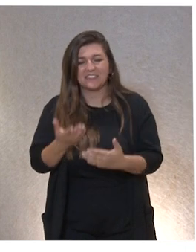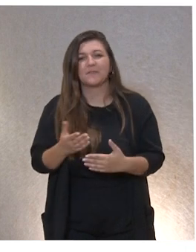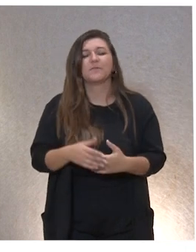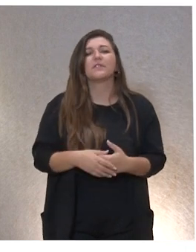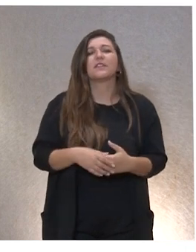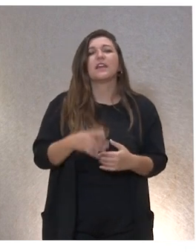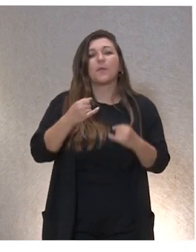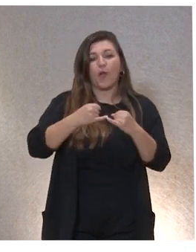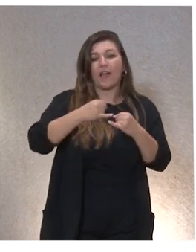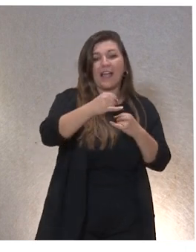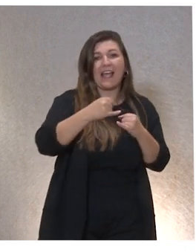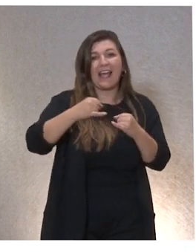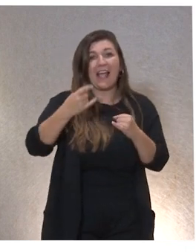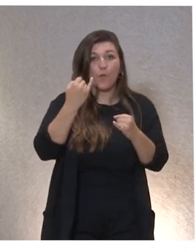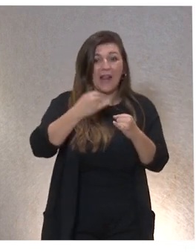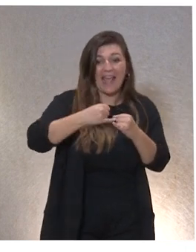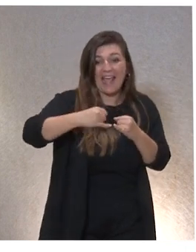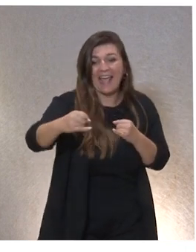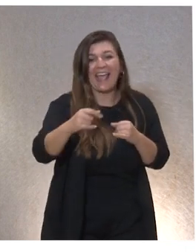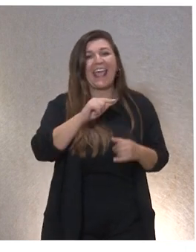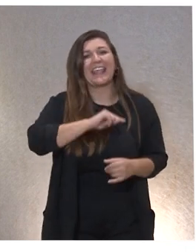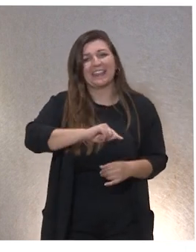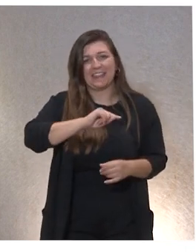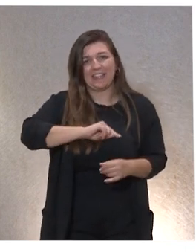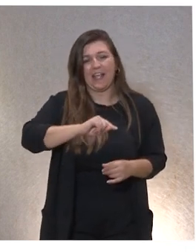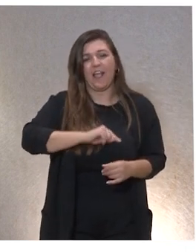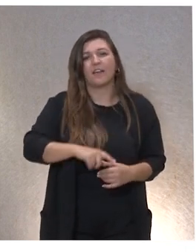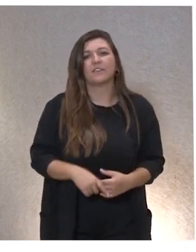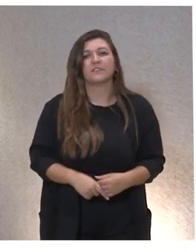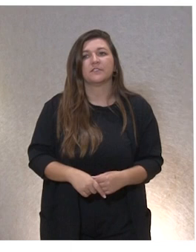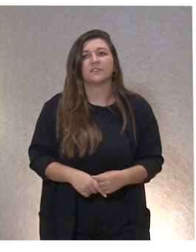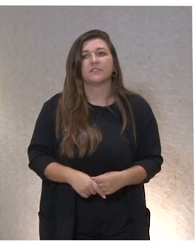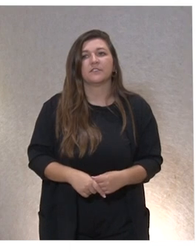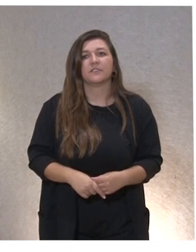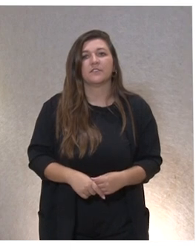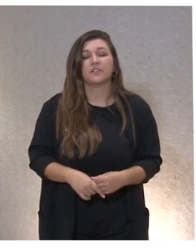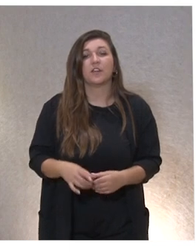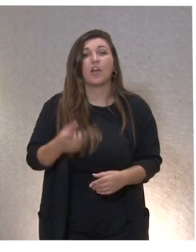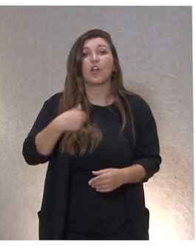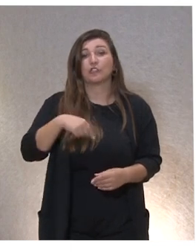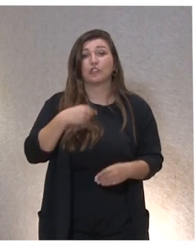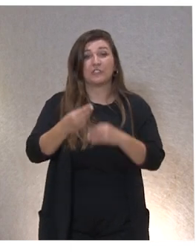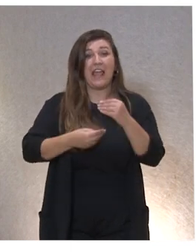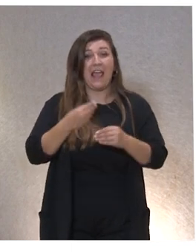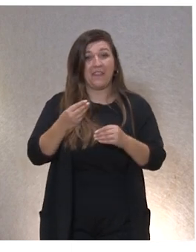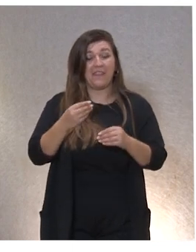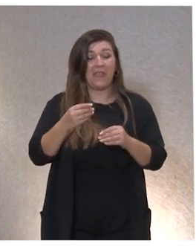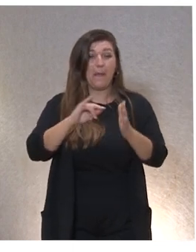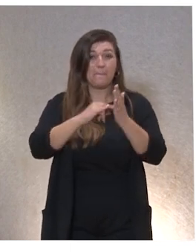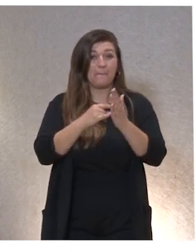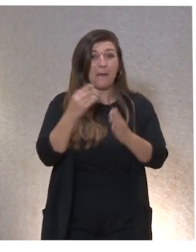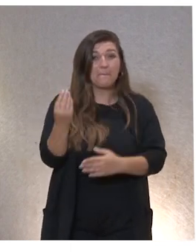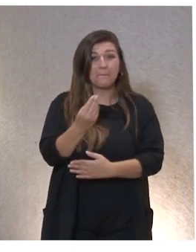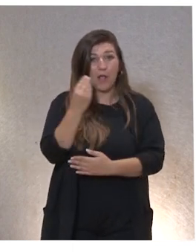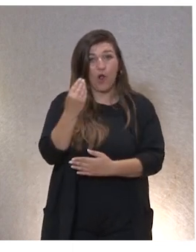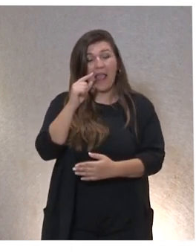Hay un eje, ¿no?, que es el eje de ética. Y nos dimos cuenta, cuando hicimos la autoevaluación para hacer el plan de mejora, que verdaderamente